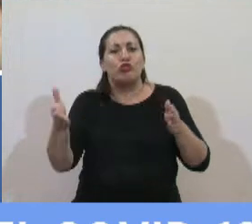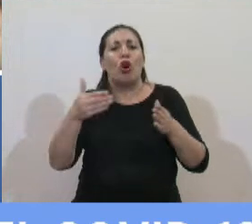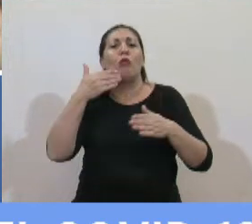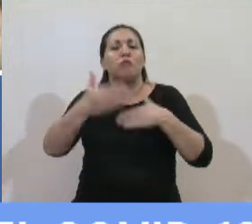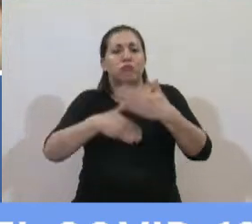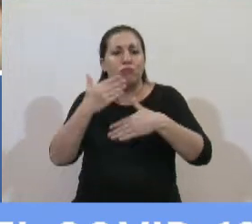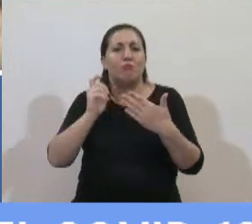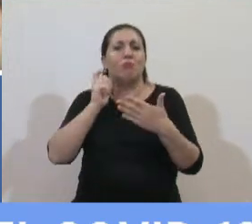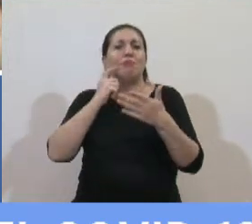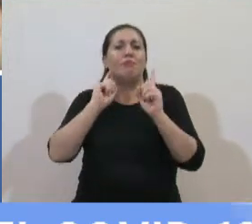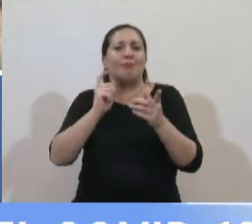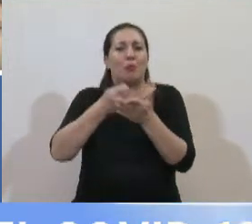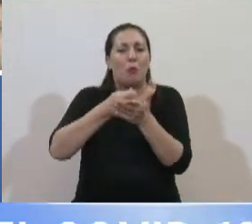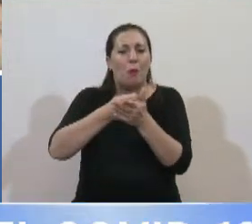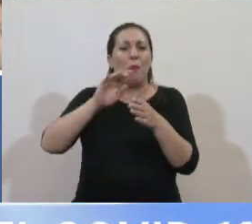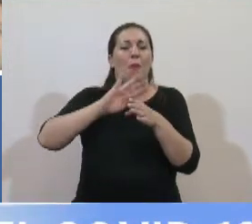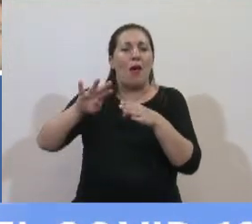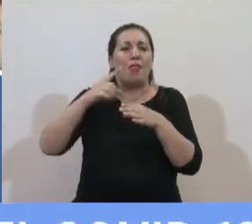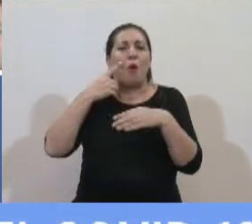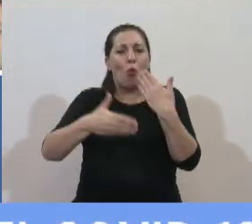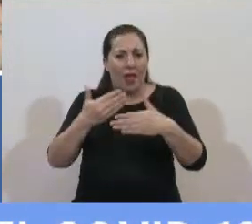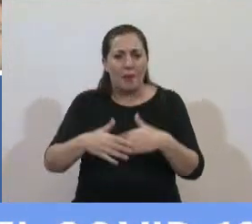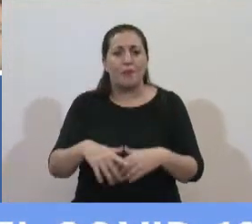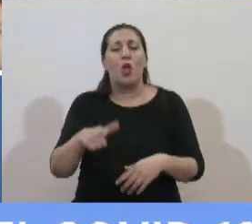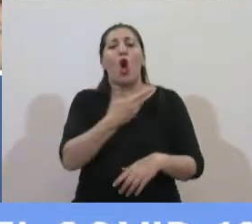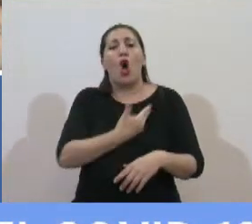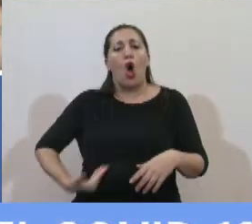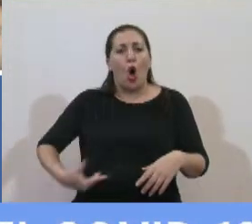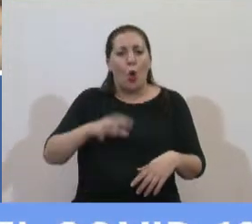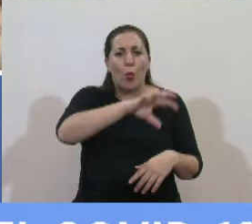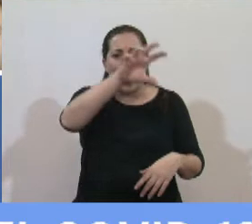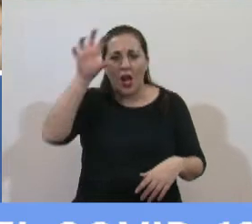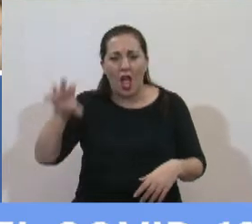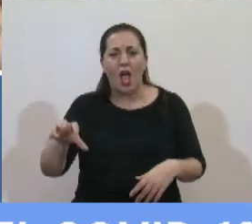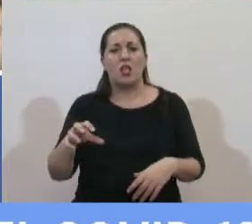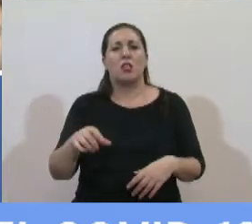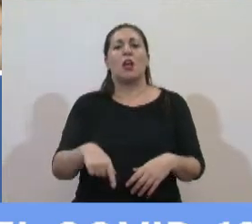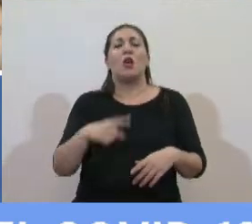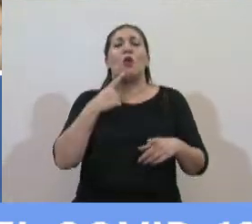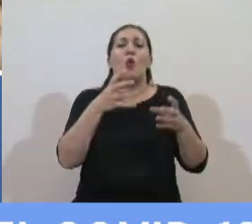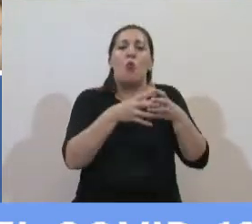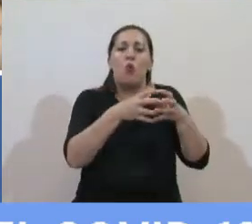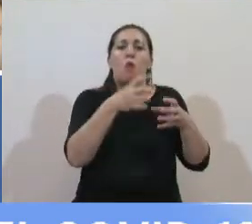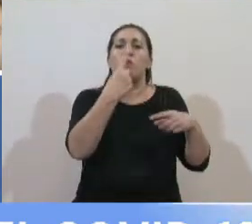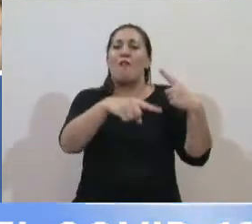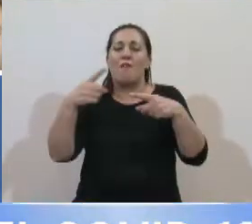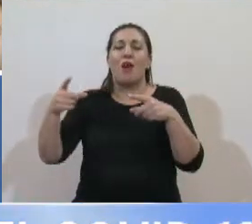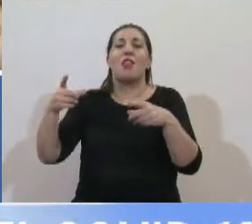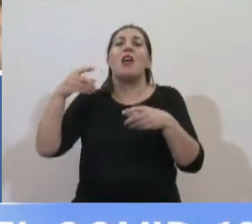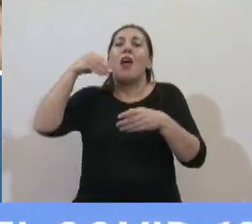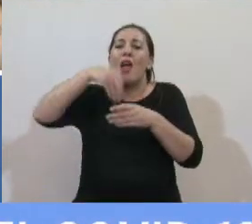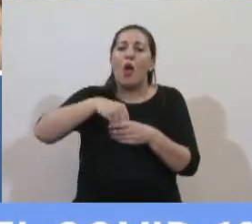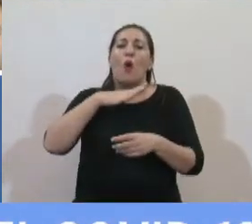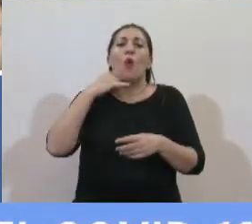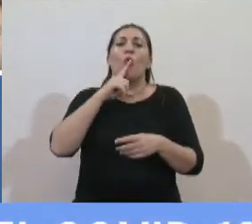de bonos argentinos bajo jurisdicción extranjera los gobernadores los interroques de Juntos por el Cambio como